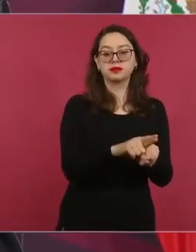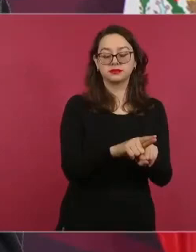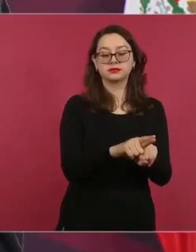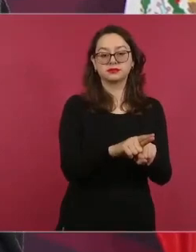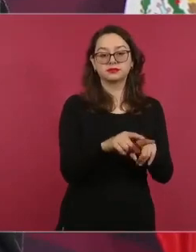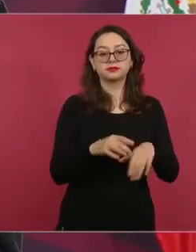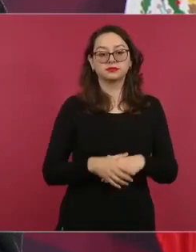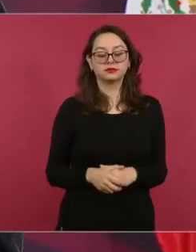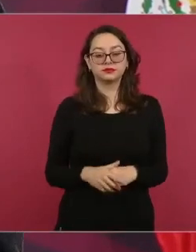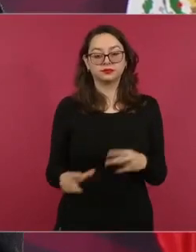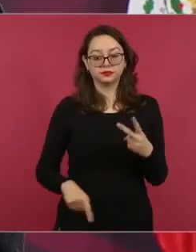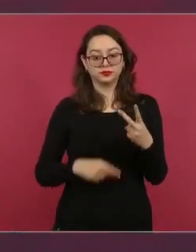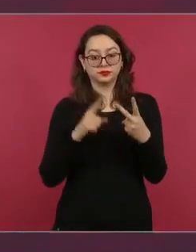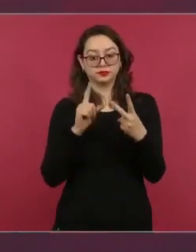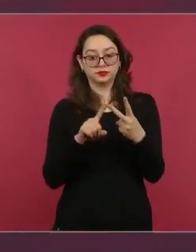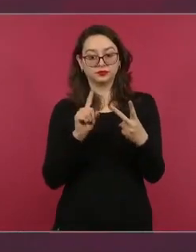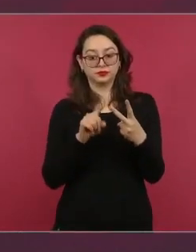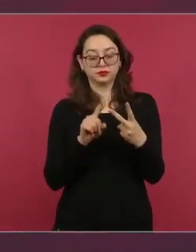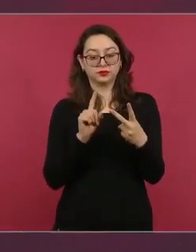Dos,